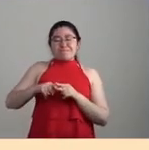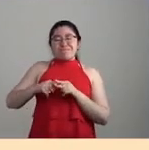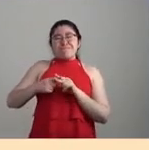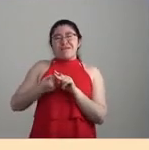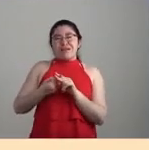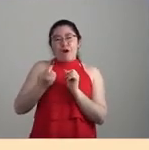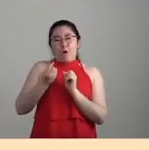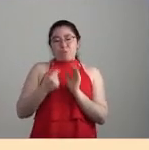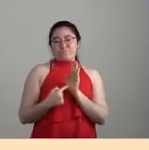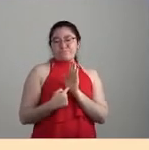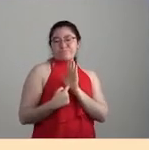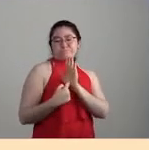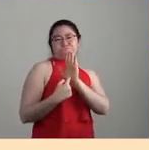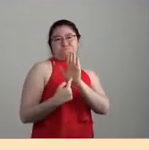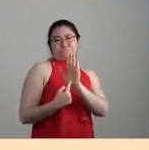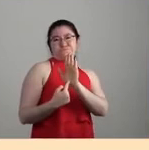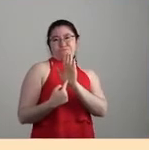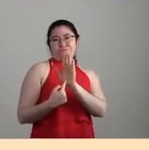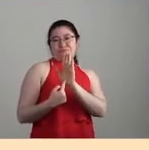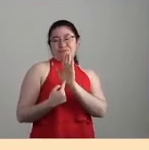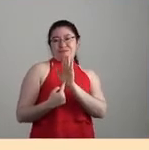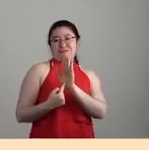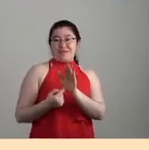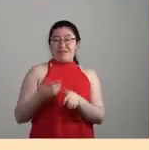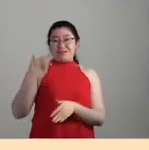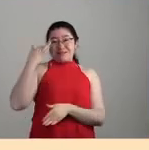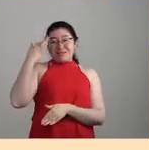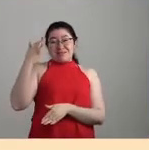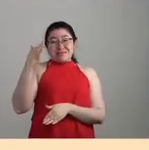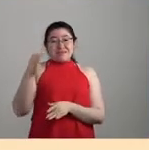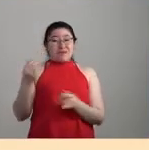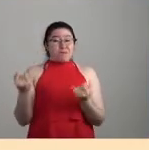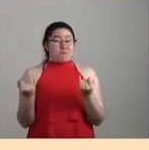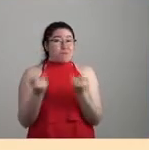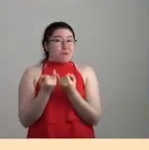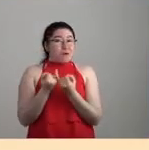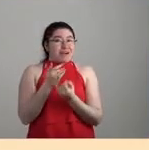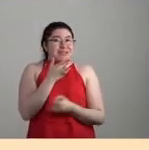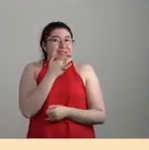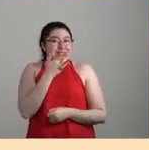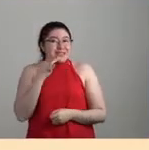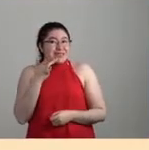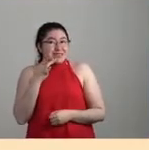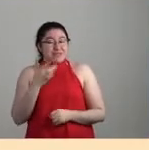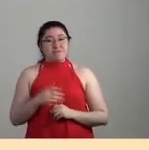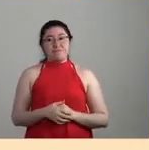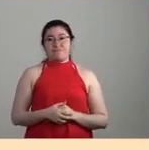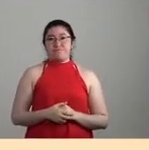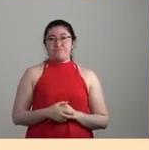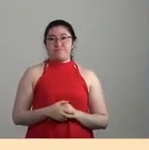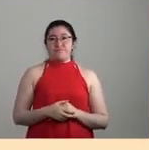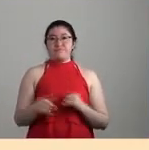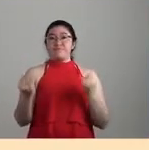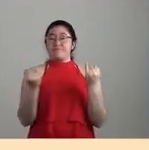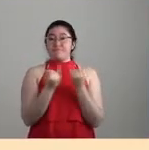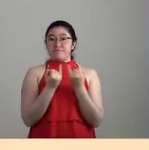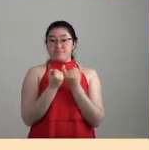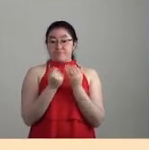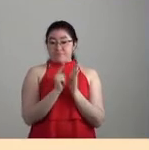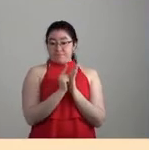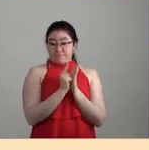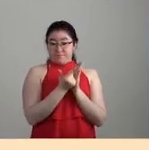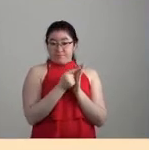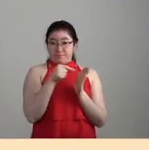va saliendo a la luz casi en el mismo momento. También este libro tiene que ver mucho con